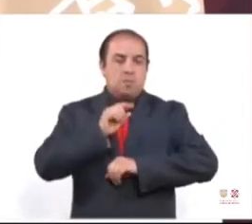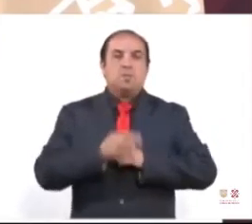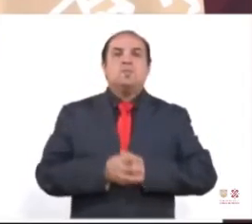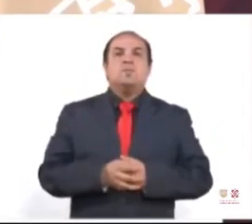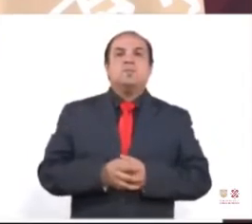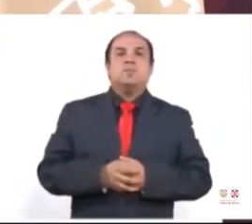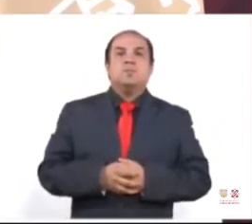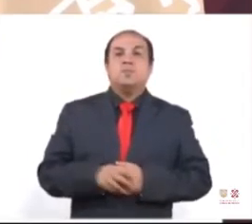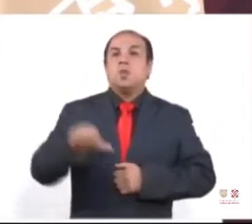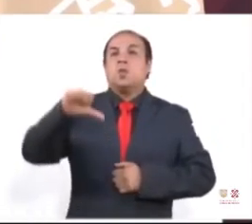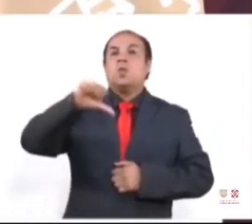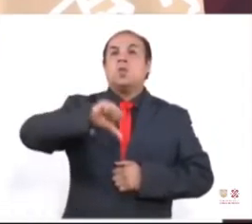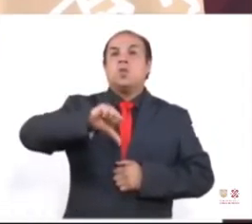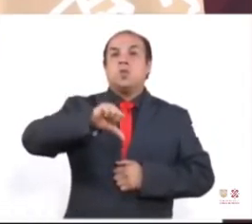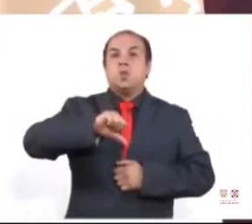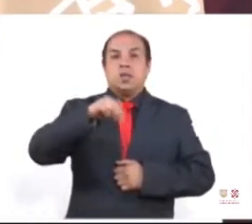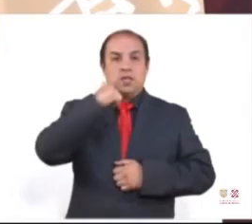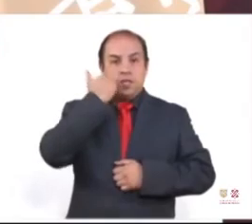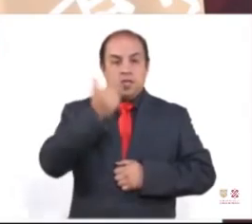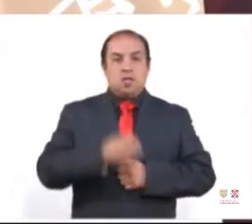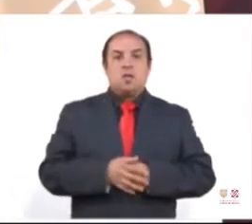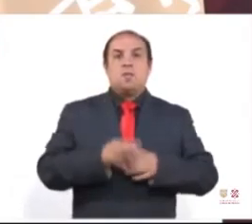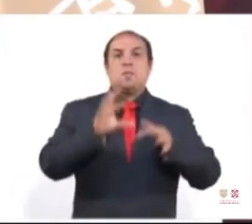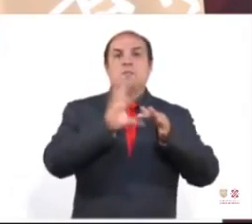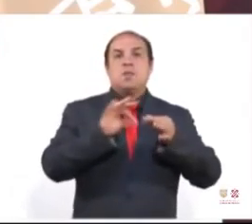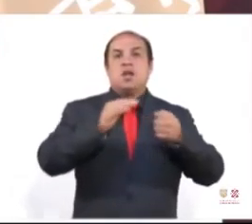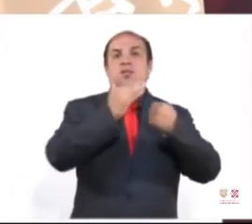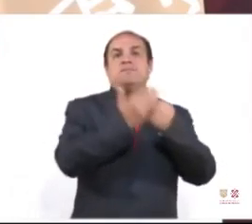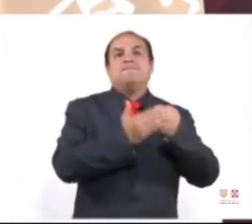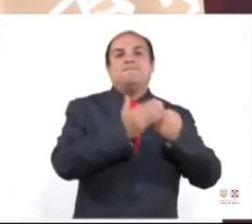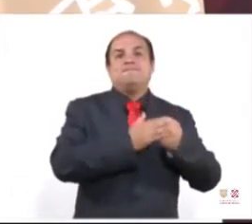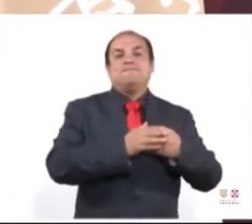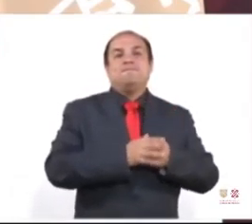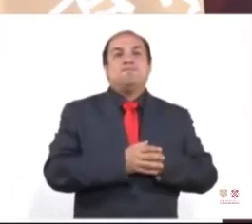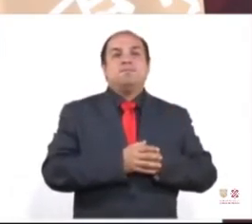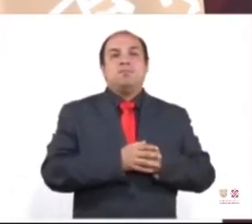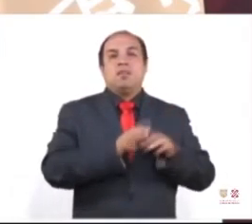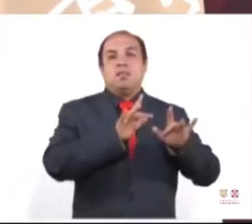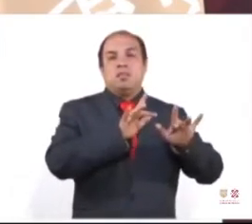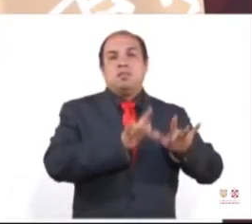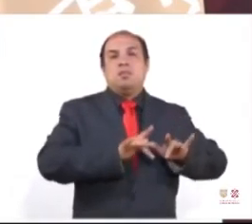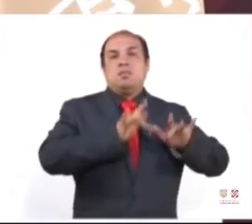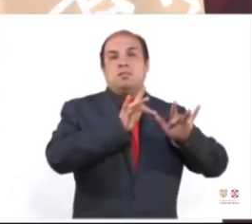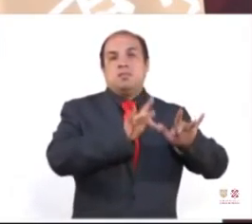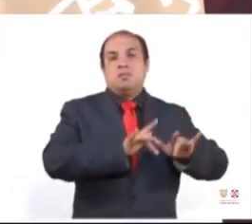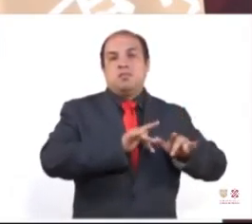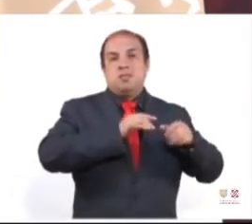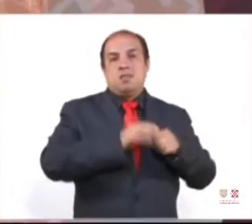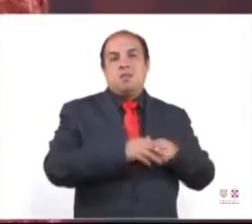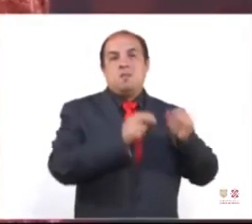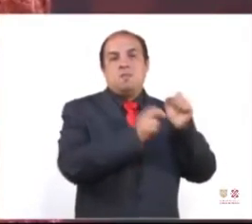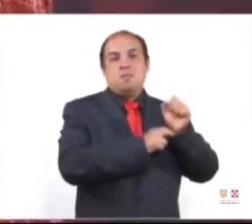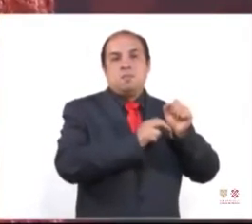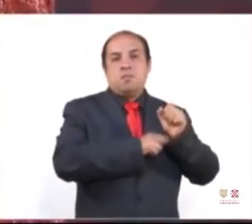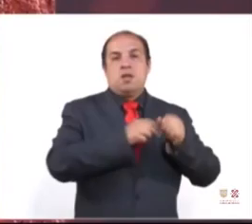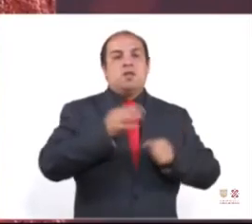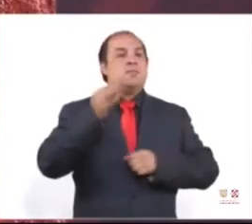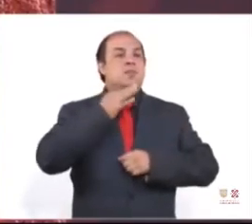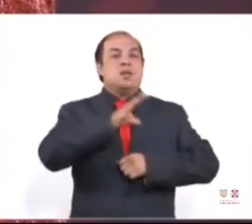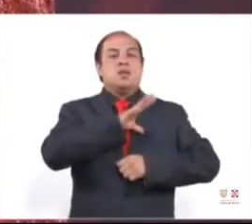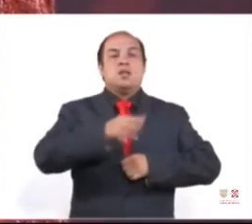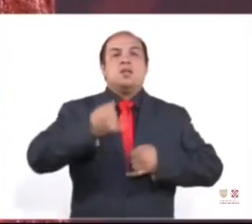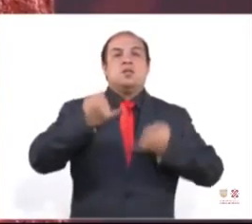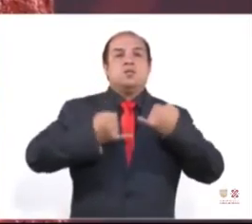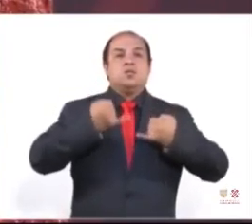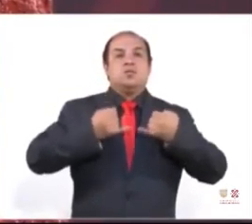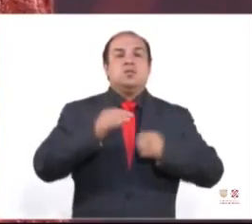Así que hoy quiero hablar de la impunidad y del encubrimiento de la Fiscalía General de Justicia